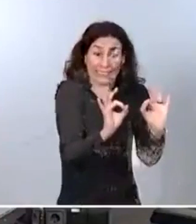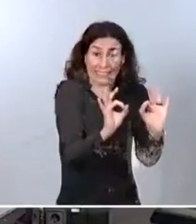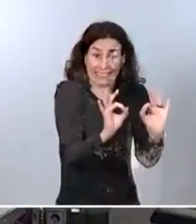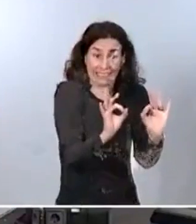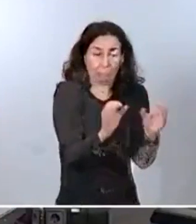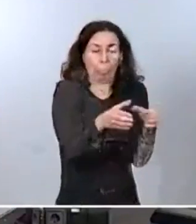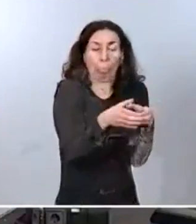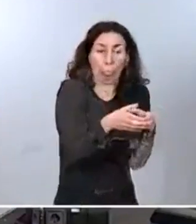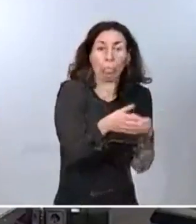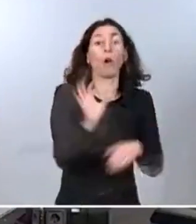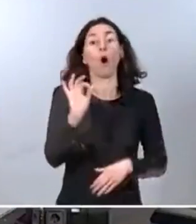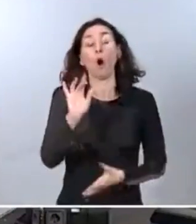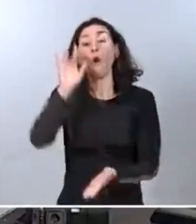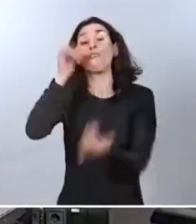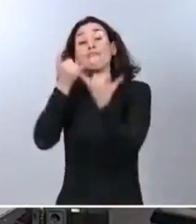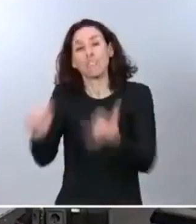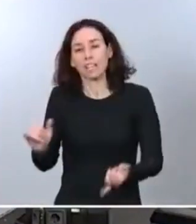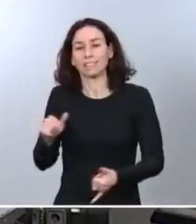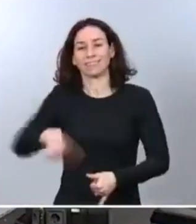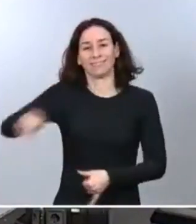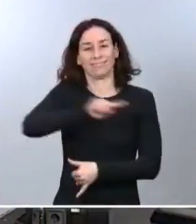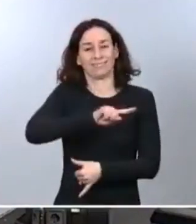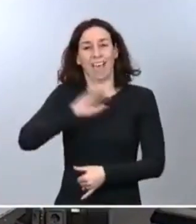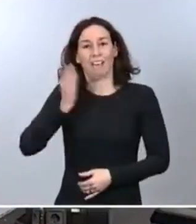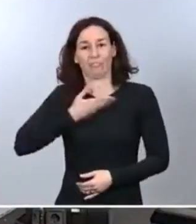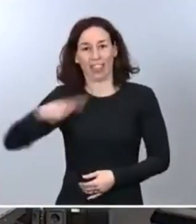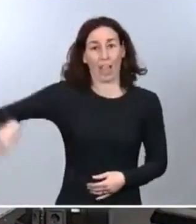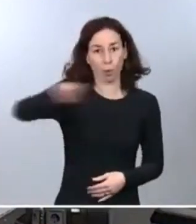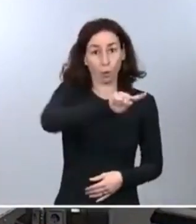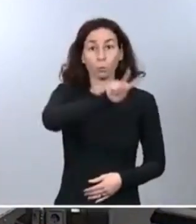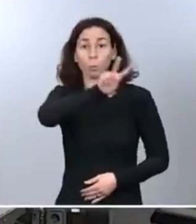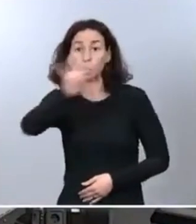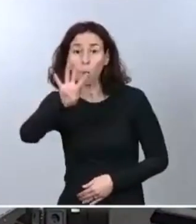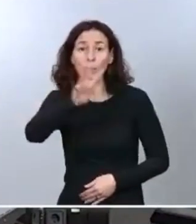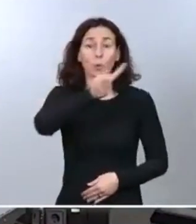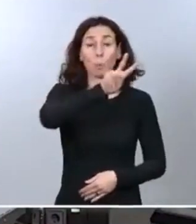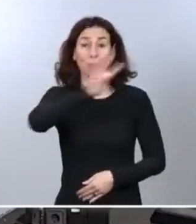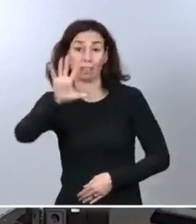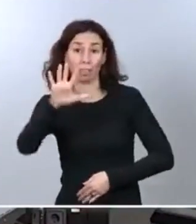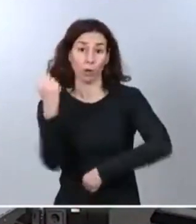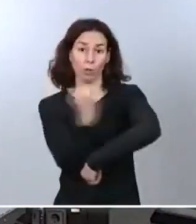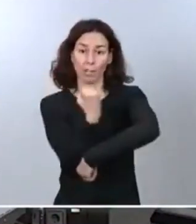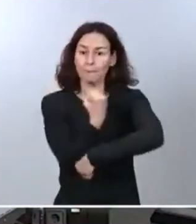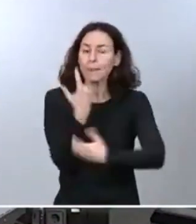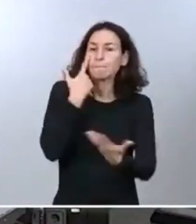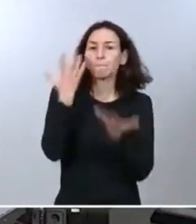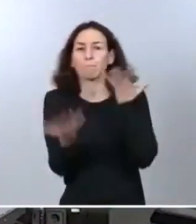24 o 25. Tendremos que ver cómo evoluciona, tendremos que ver, que es lo que se decía al final,